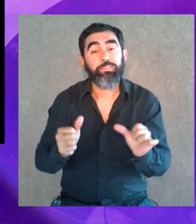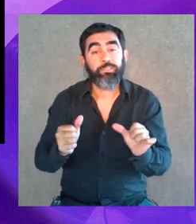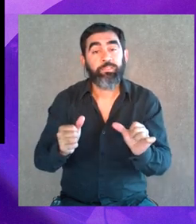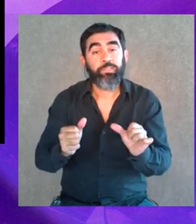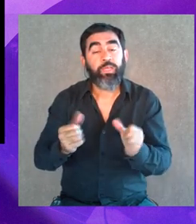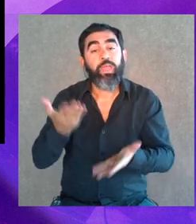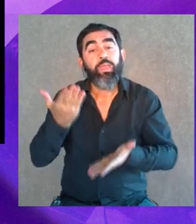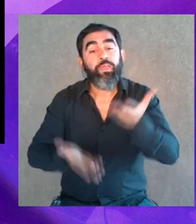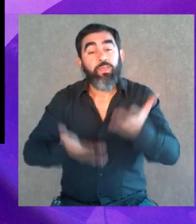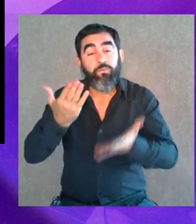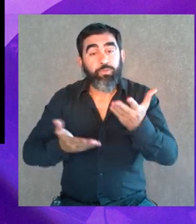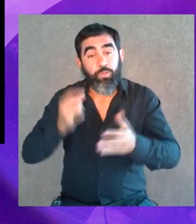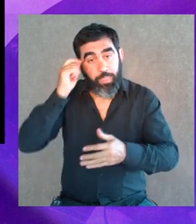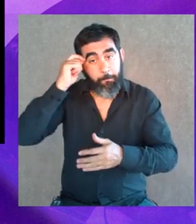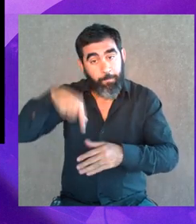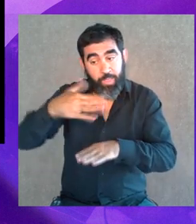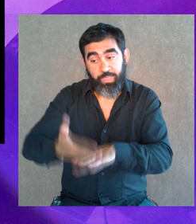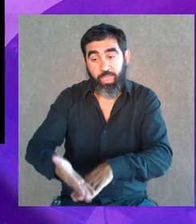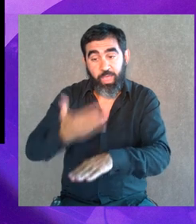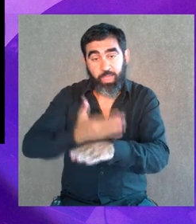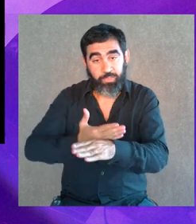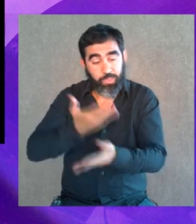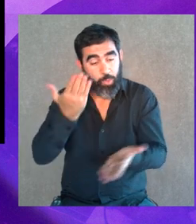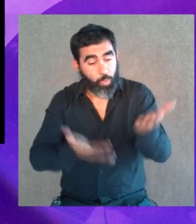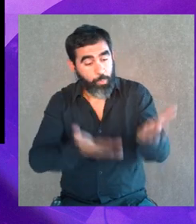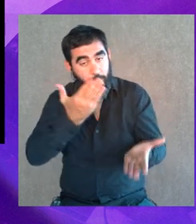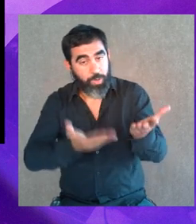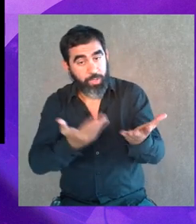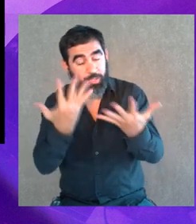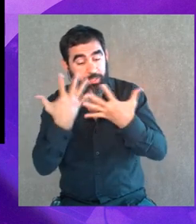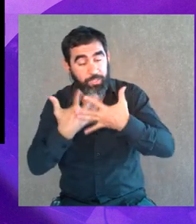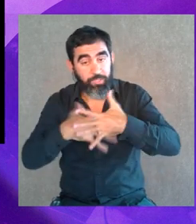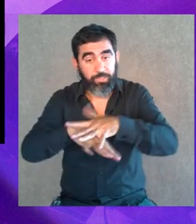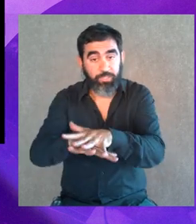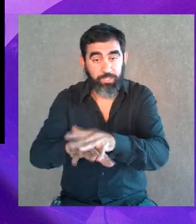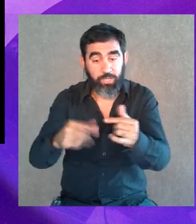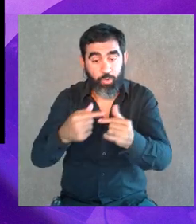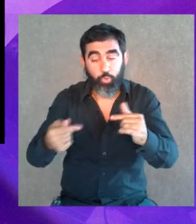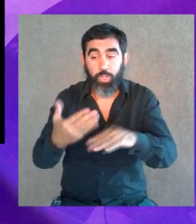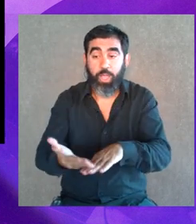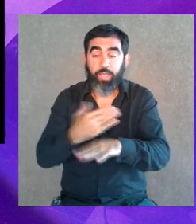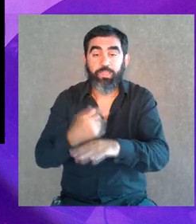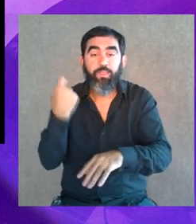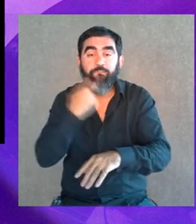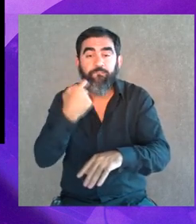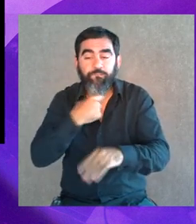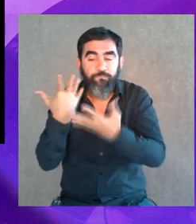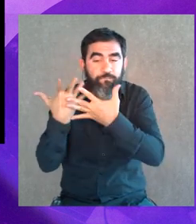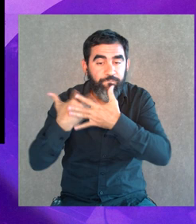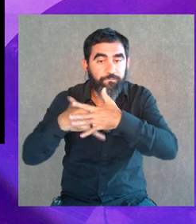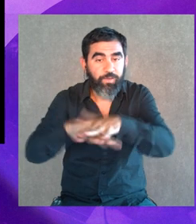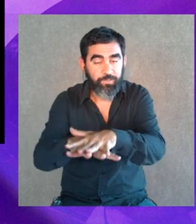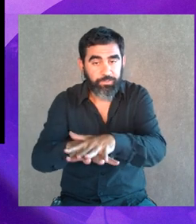es rever la evaluación del plan anterior, integrar lo que falló o lo que faltó